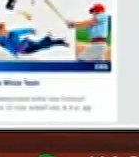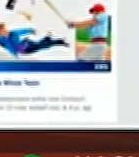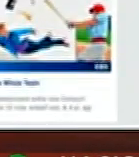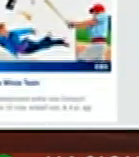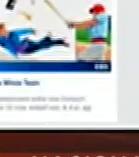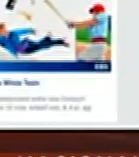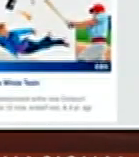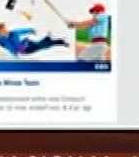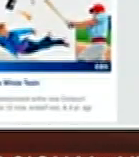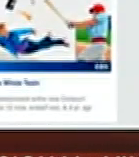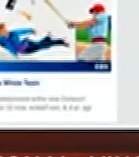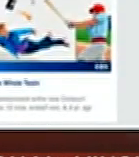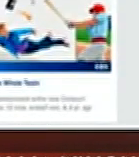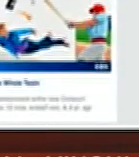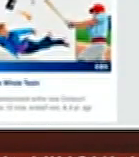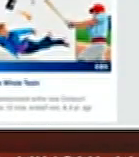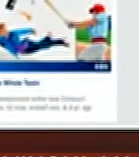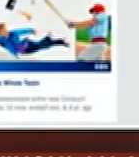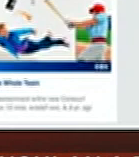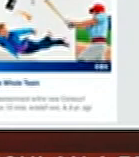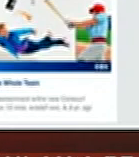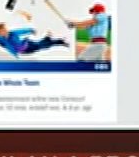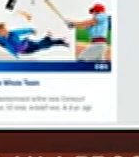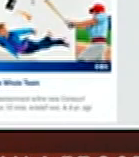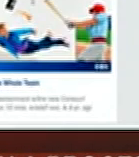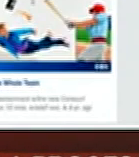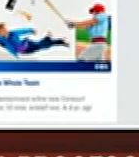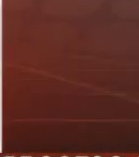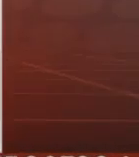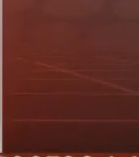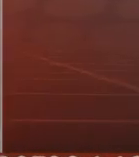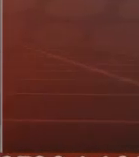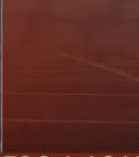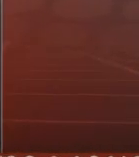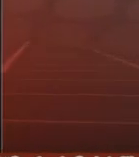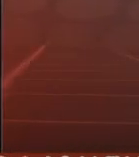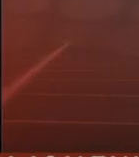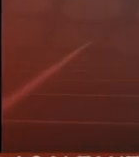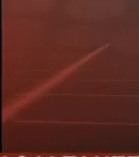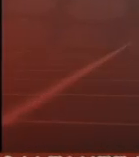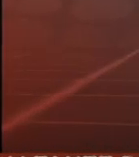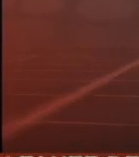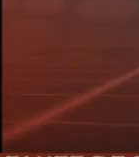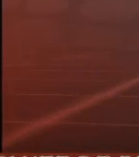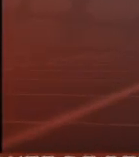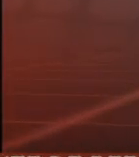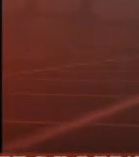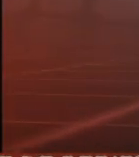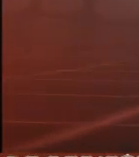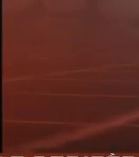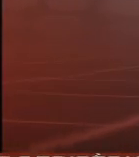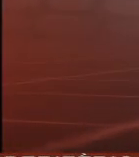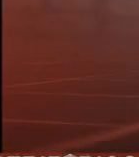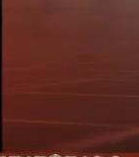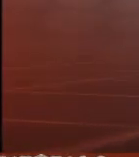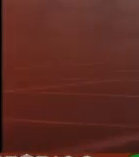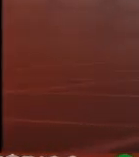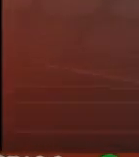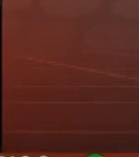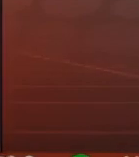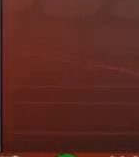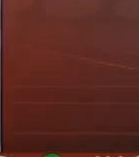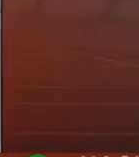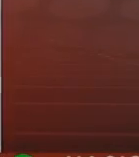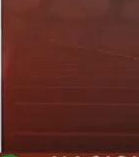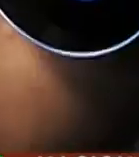pretenden realizar una investigación al respecto aunque al momento no se ha hecho formal consideran que el manejo de los datos de los usuarios no es